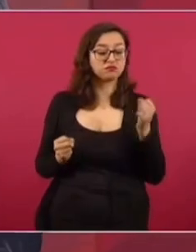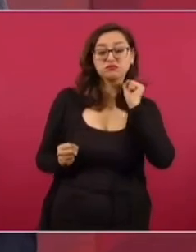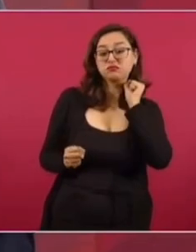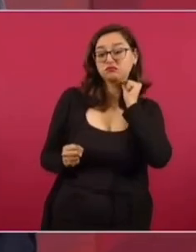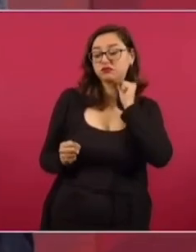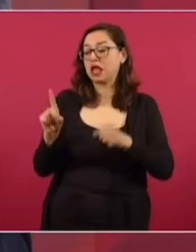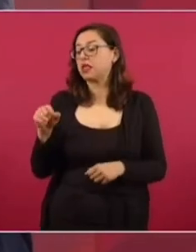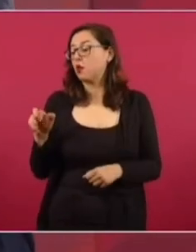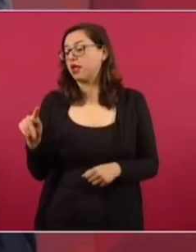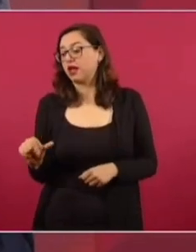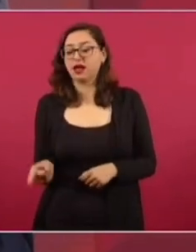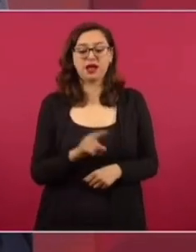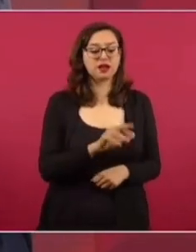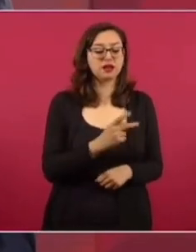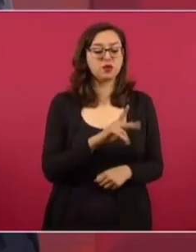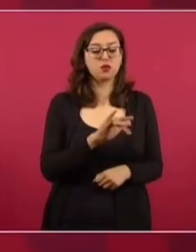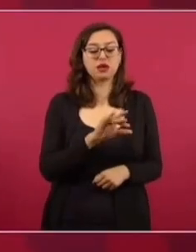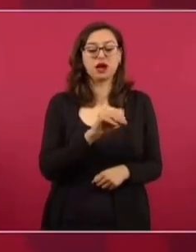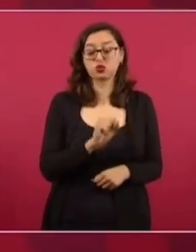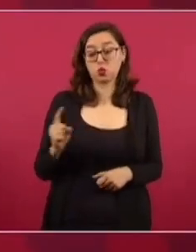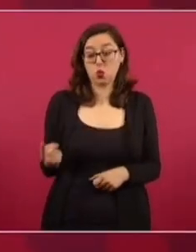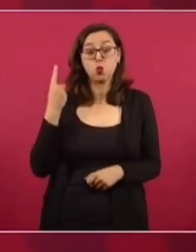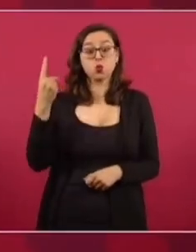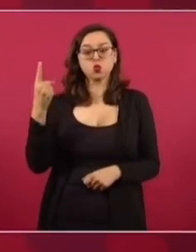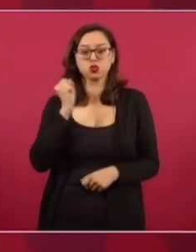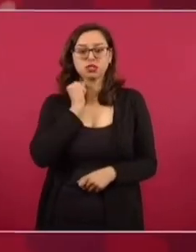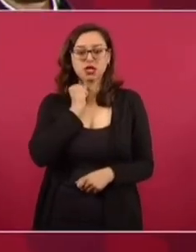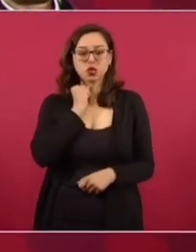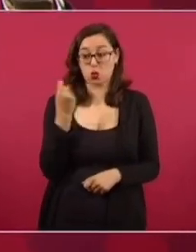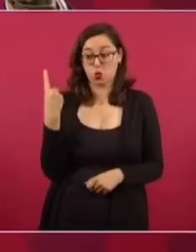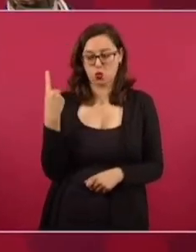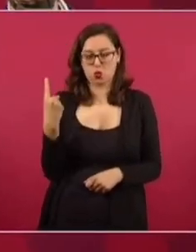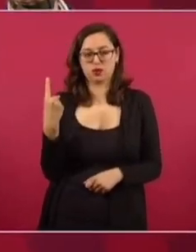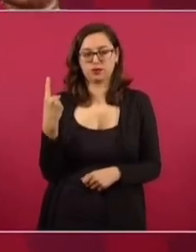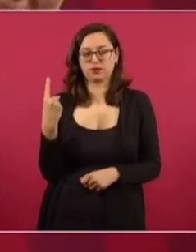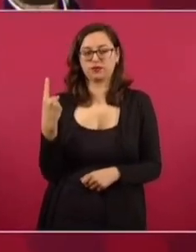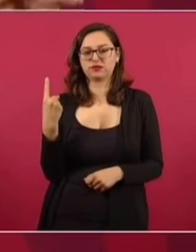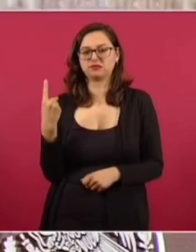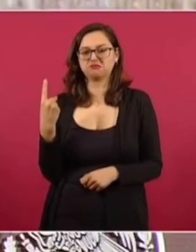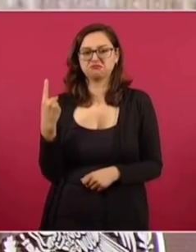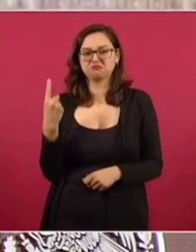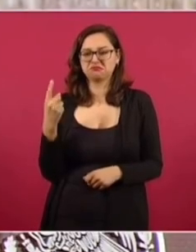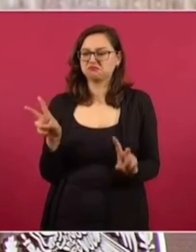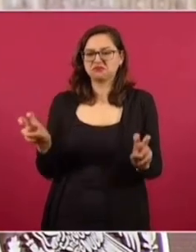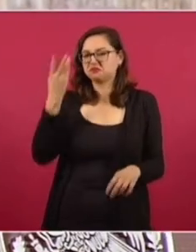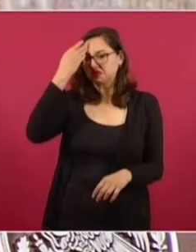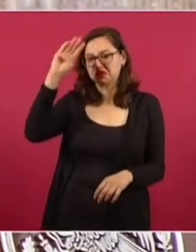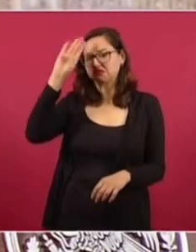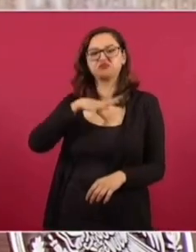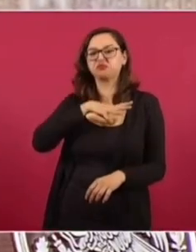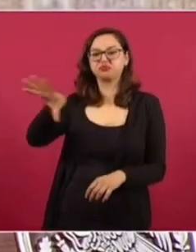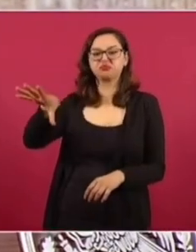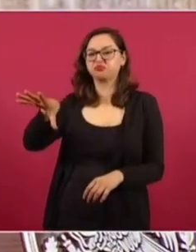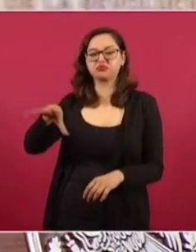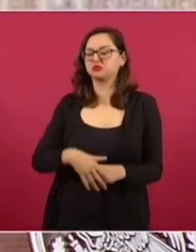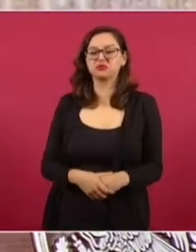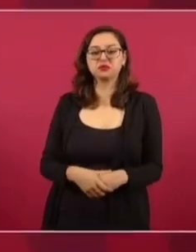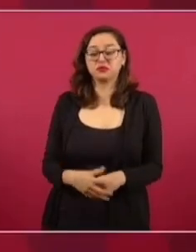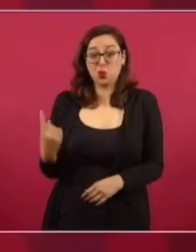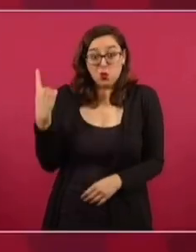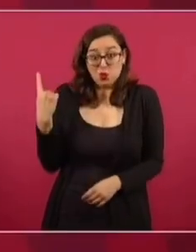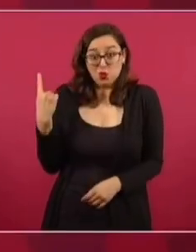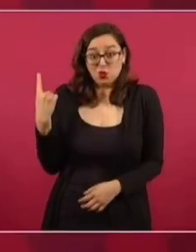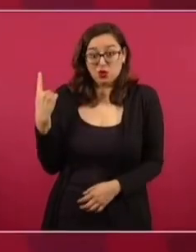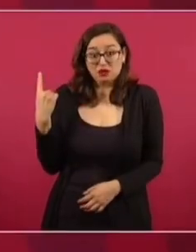que es el de la Comisión de Asuntos Exteriores, de los demócratas, el que hace la diferencia,